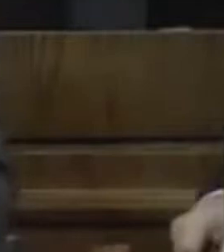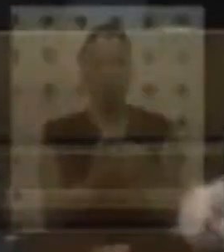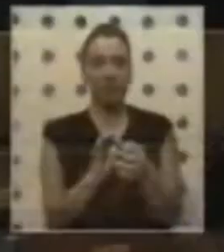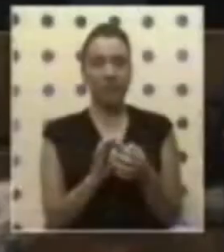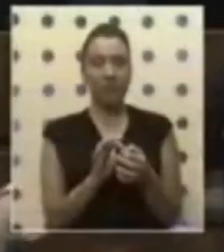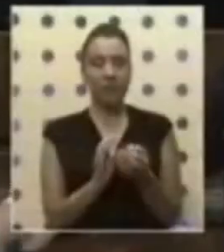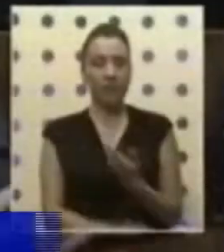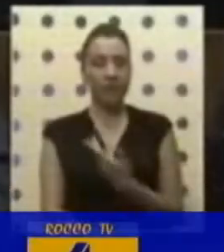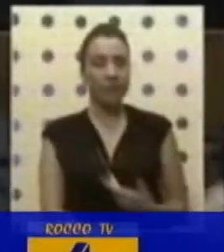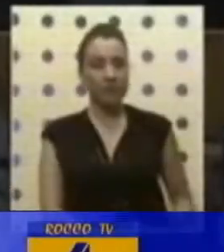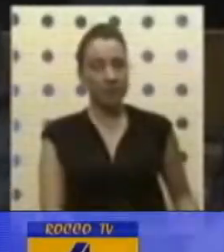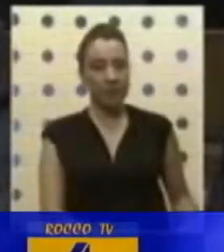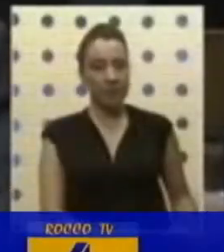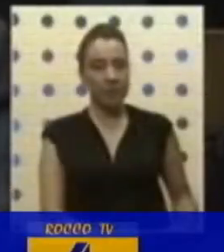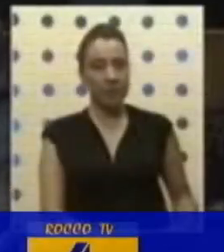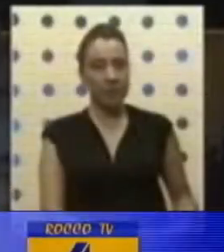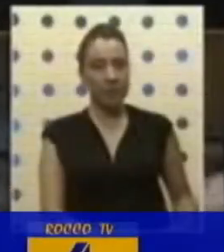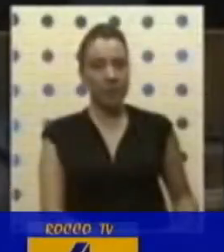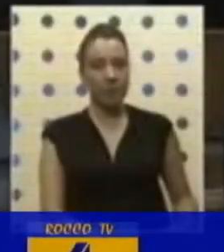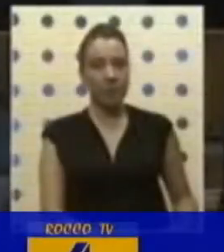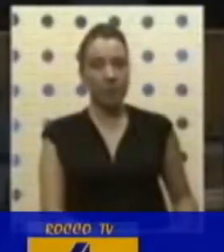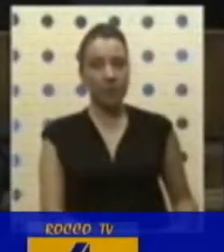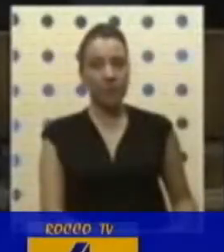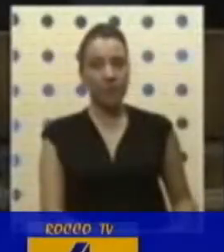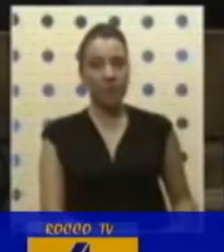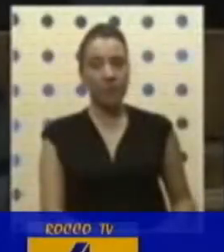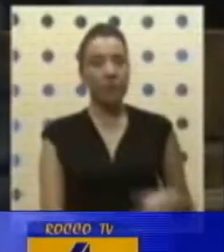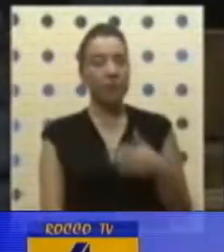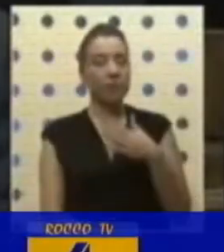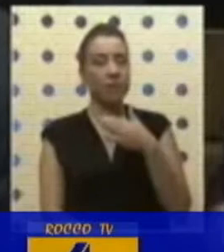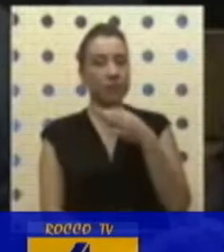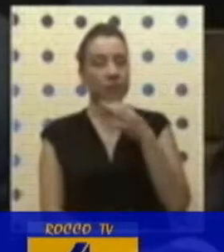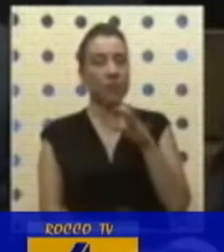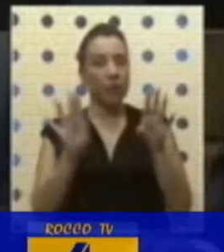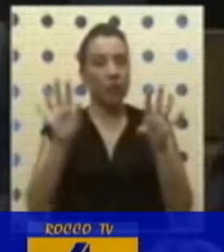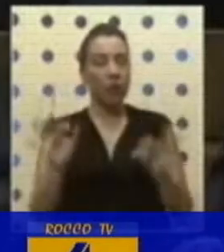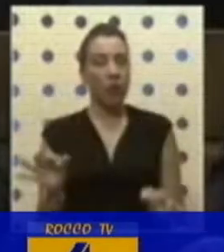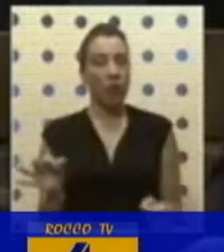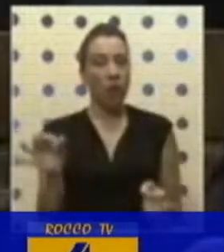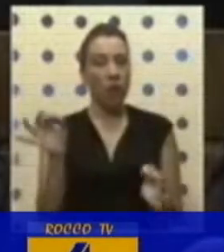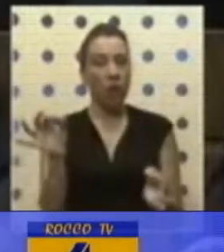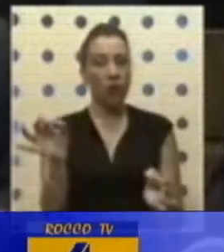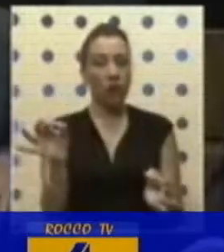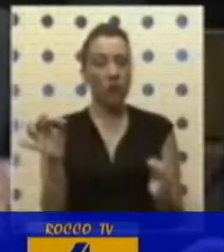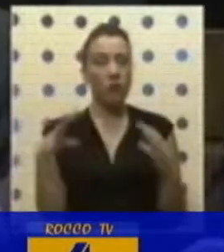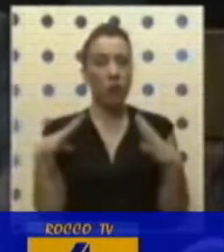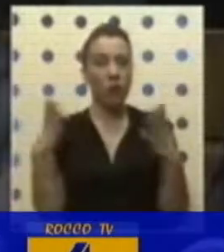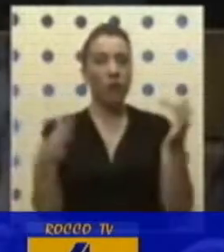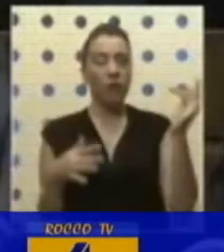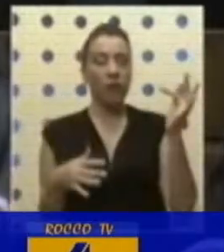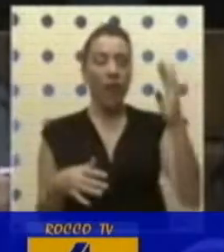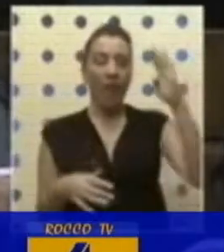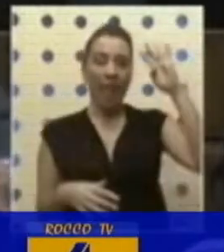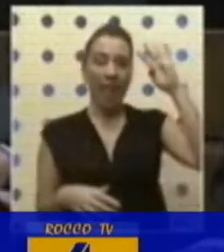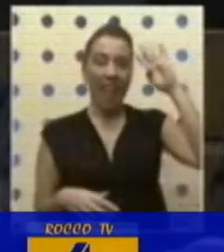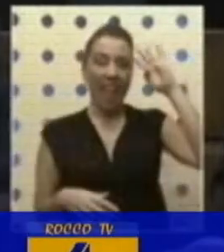Quiero, por digno intermedio de esta Cámara, se remite un haciendo oficio de felicitaciones al Ejército